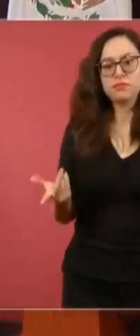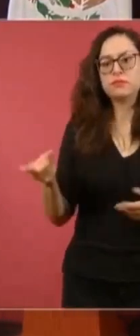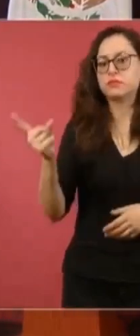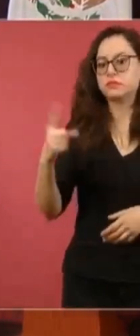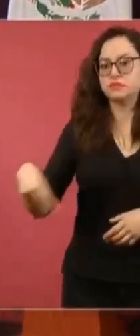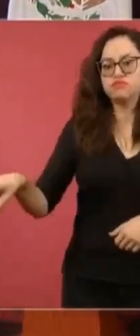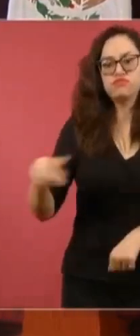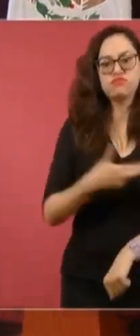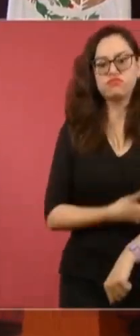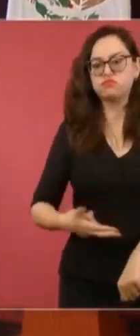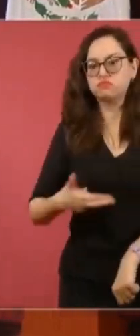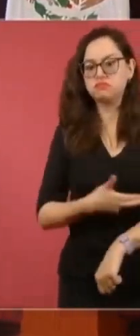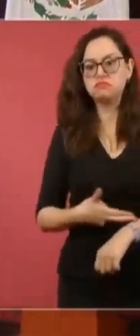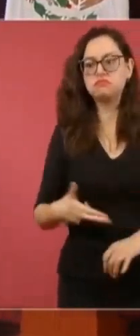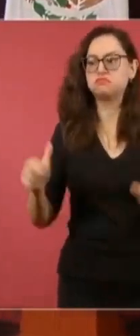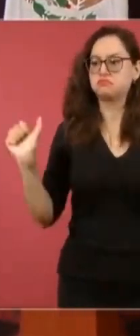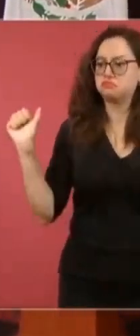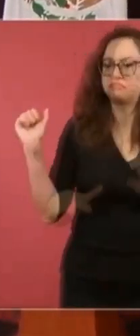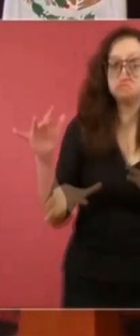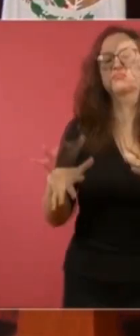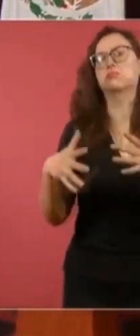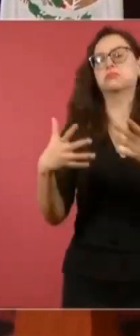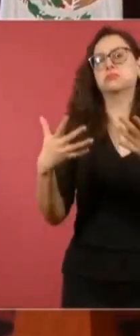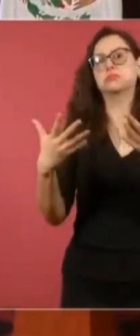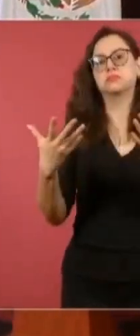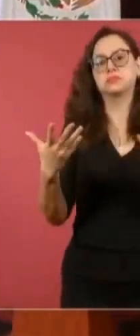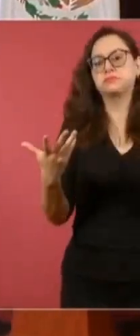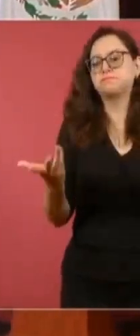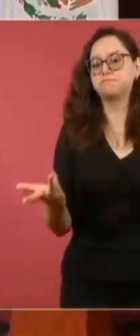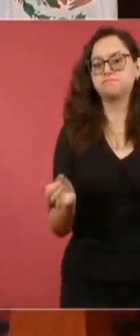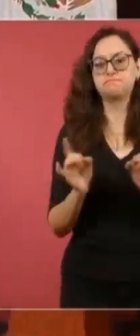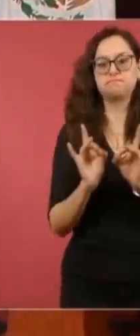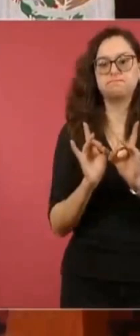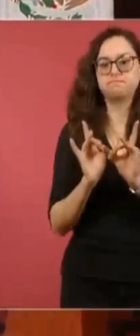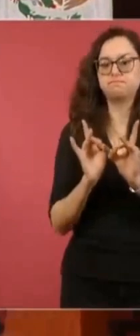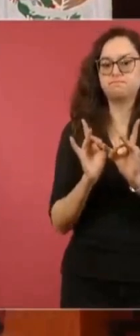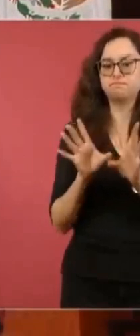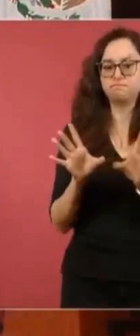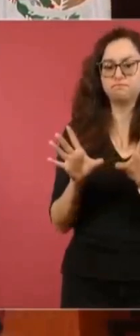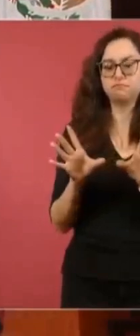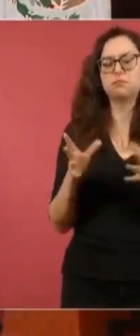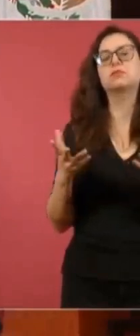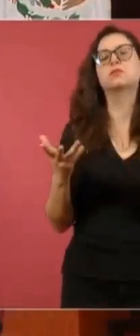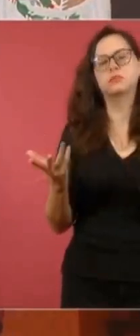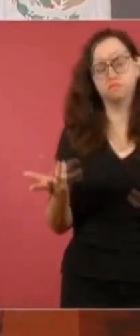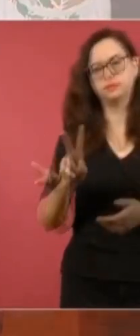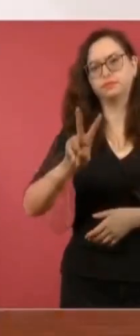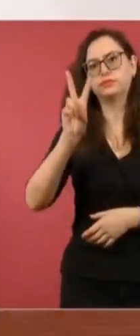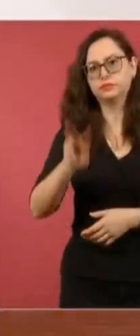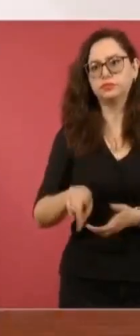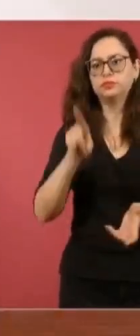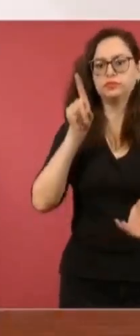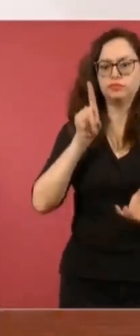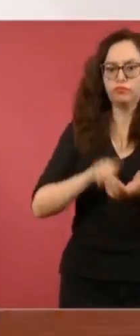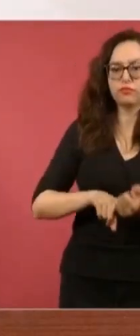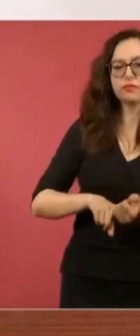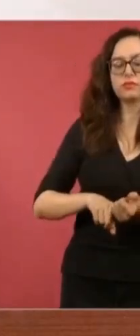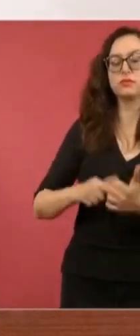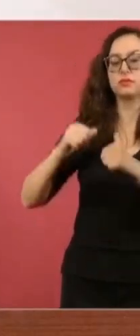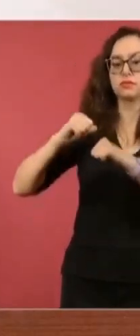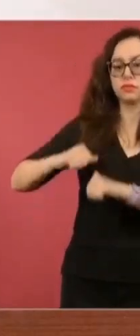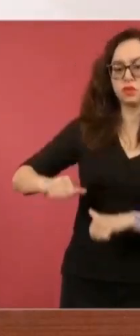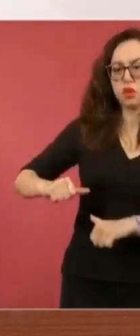todos ahora que hay campañas. De todas maneras, la autoridad tiene que investigar, la autoridad